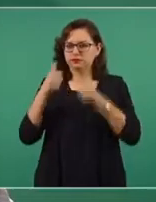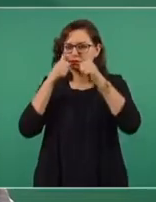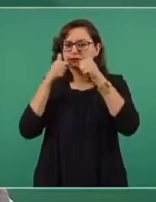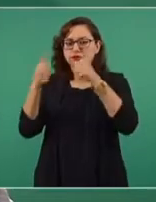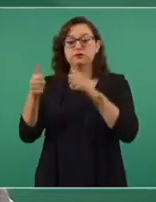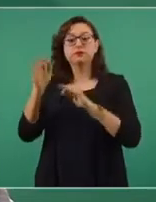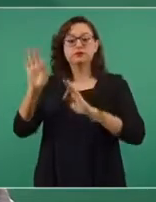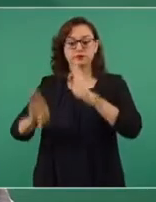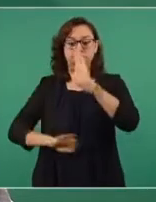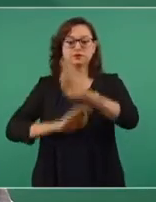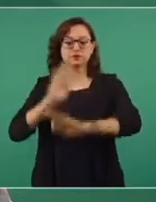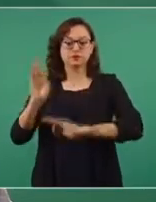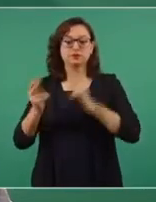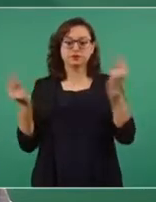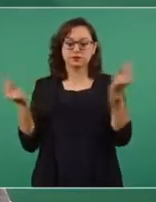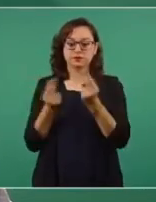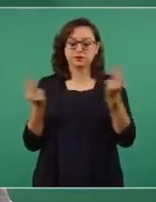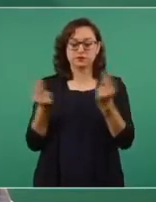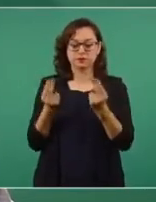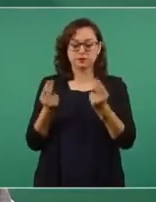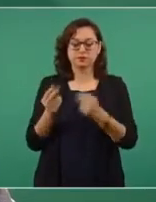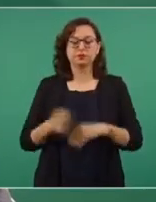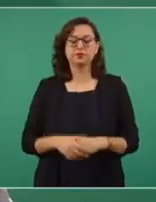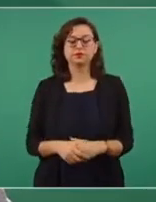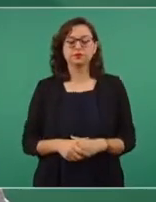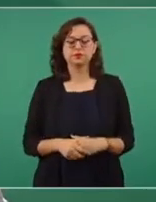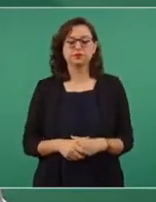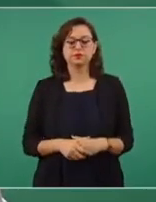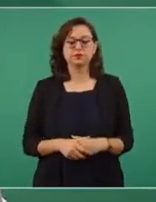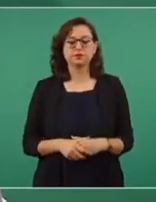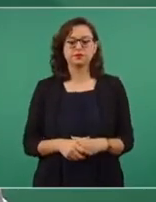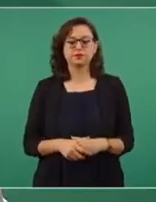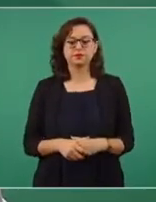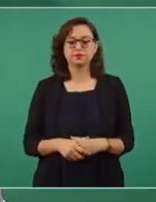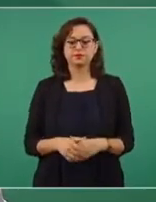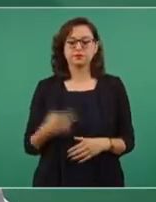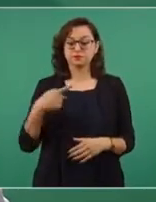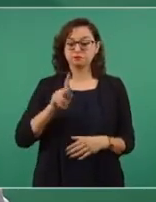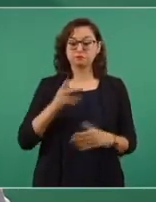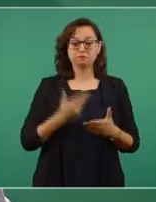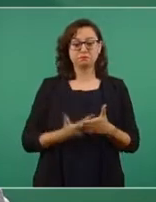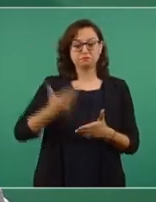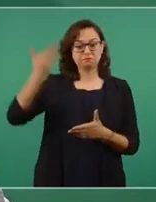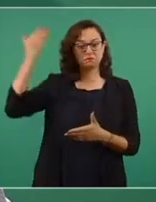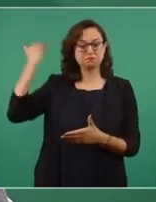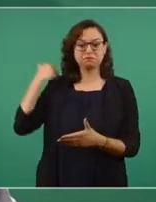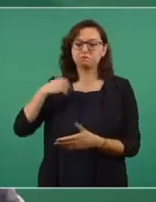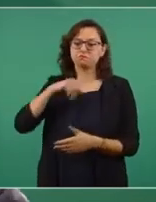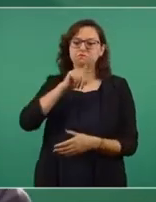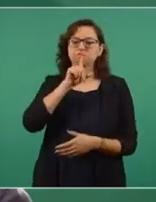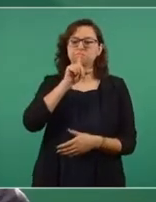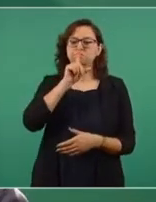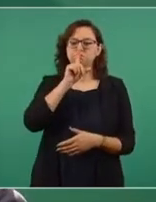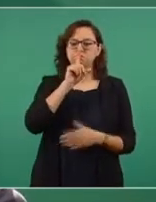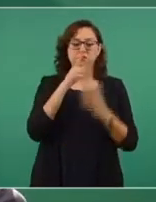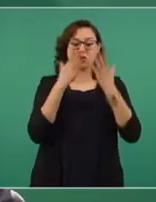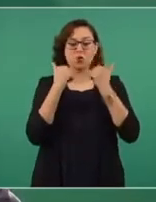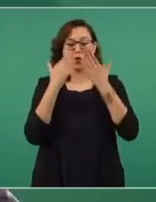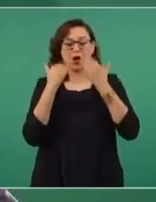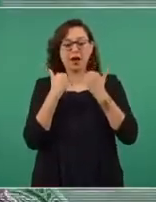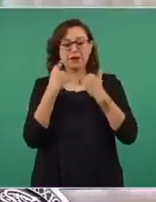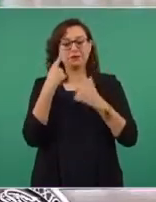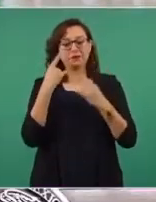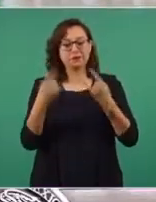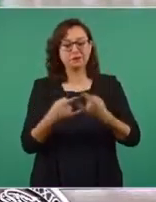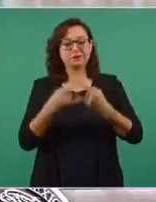momento en que más lo necesitan. Pero esto siempre no fue así. A manera de relato tomaré